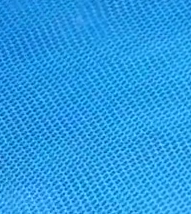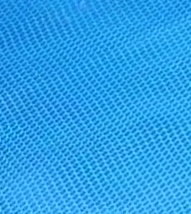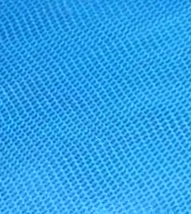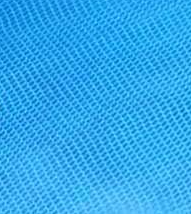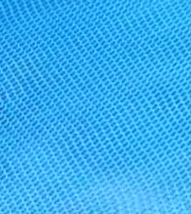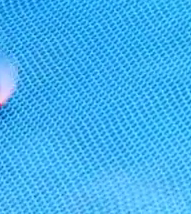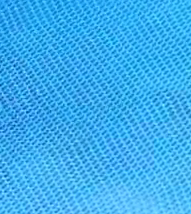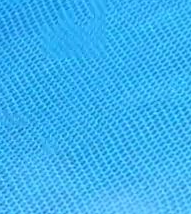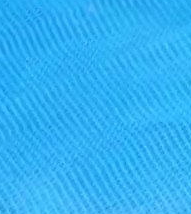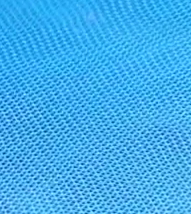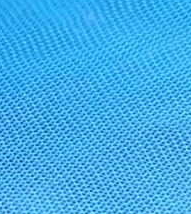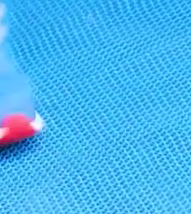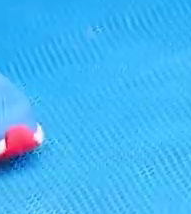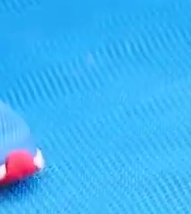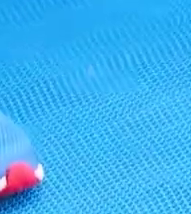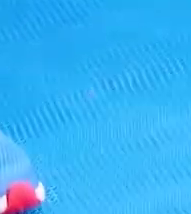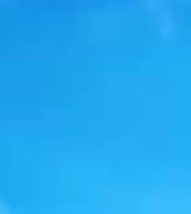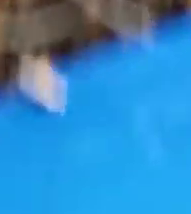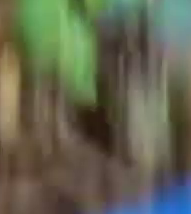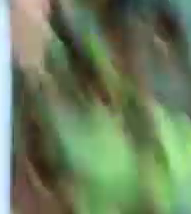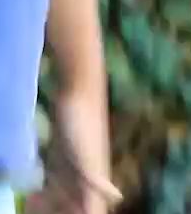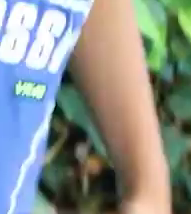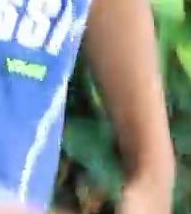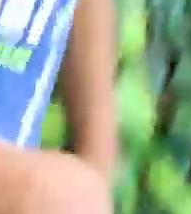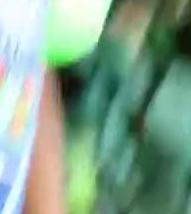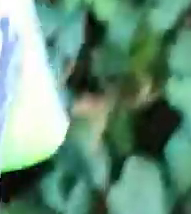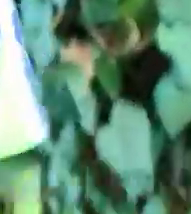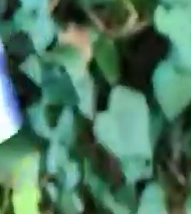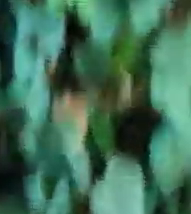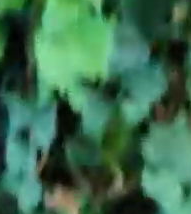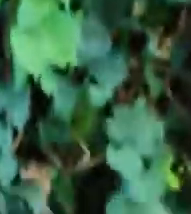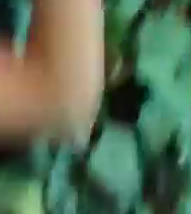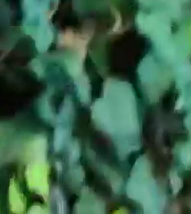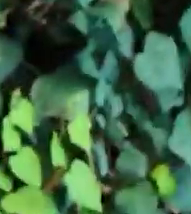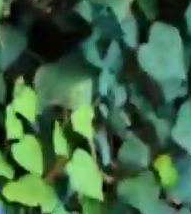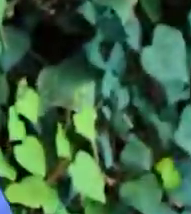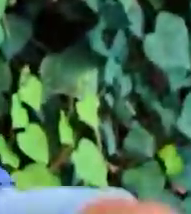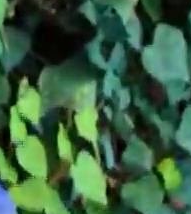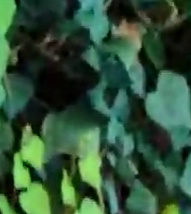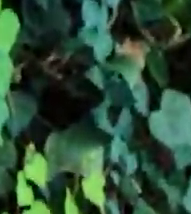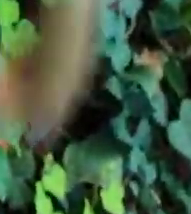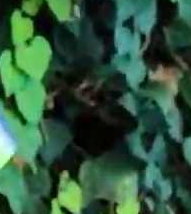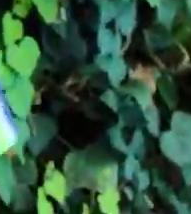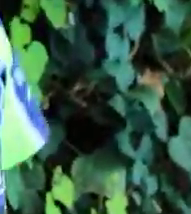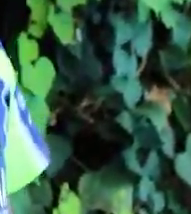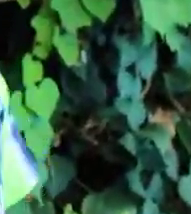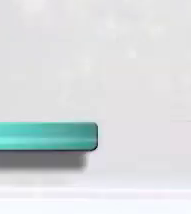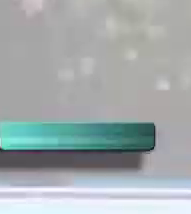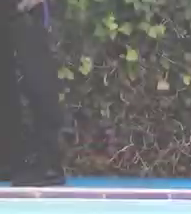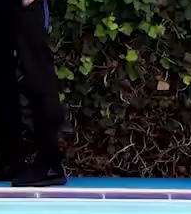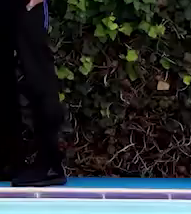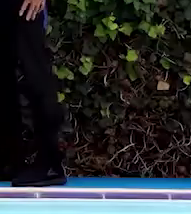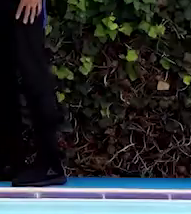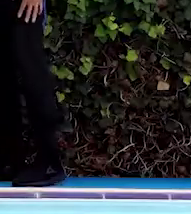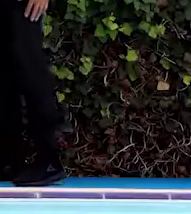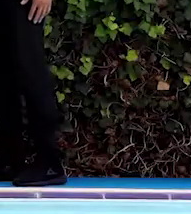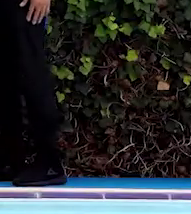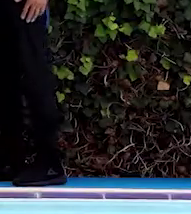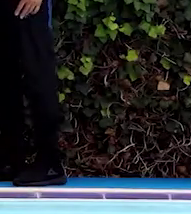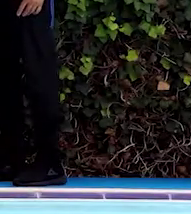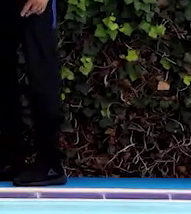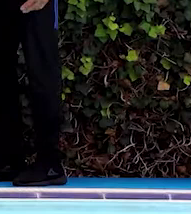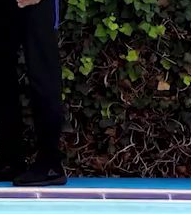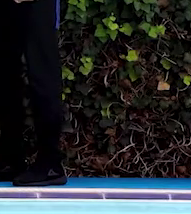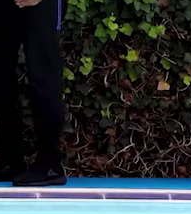Acuérdense que es la rodilla que se levanta, la mano del mismo lado se estira. Ahora vamos a hacer una